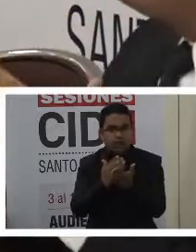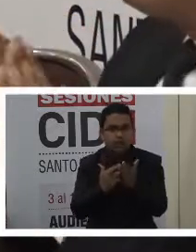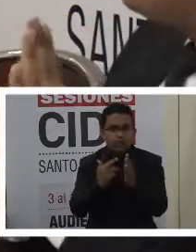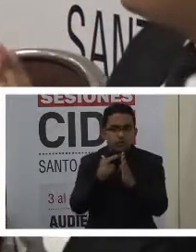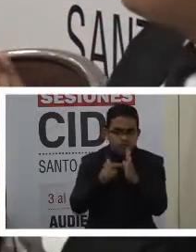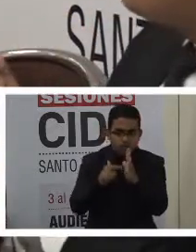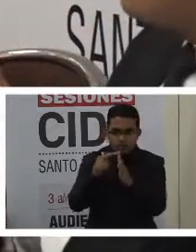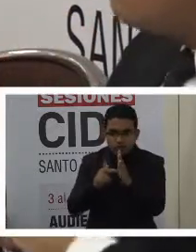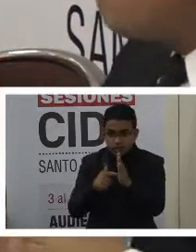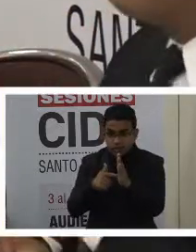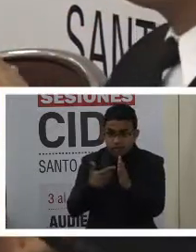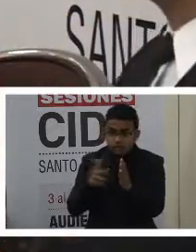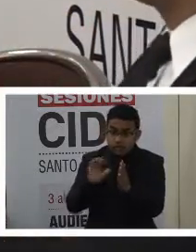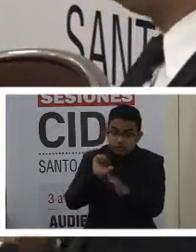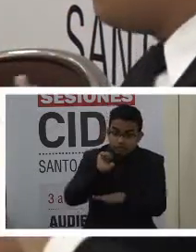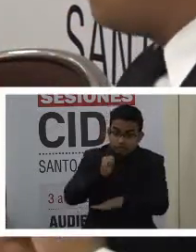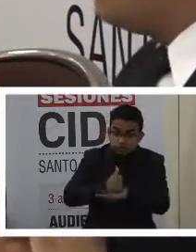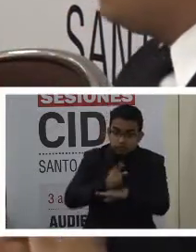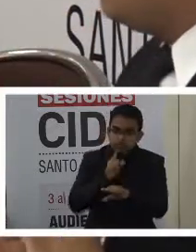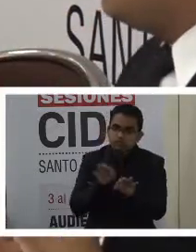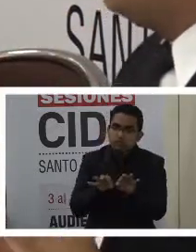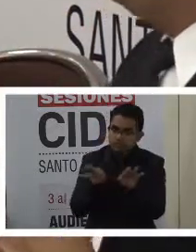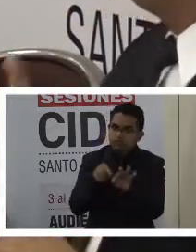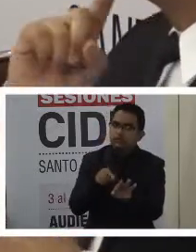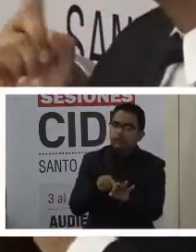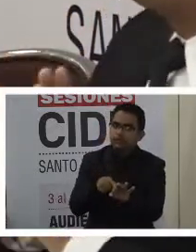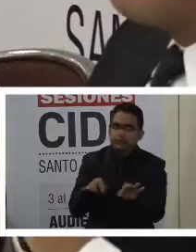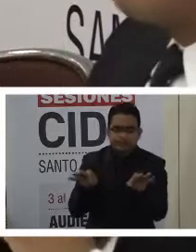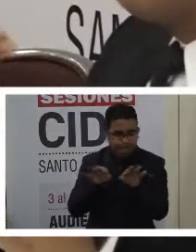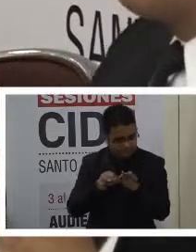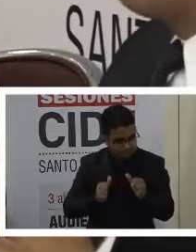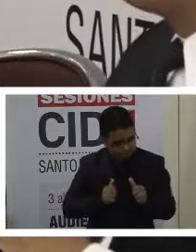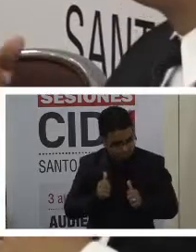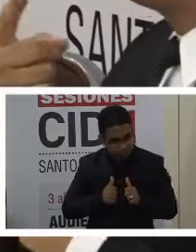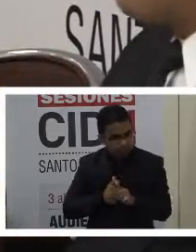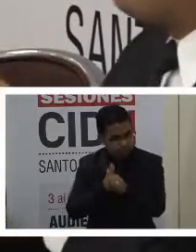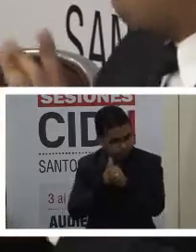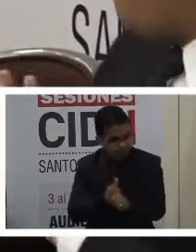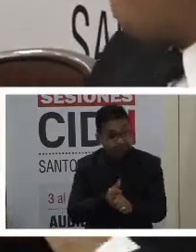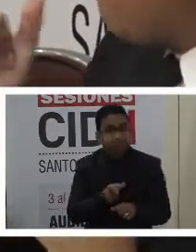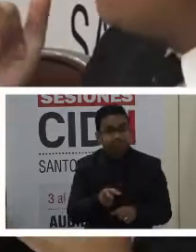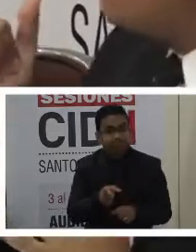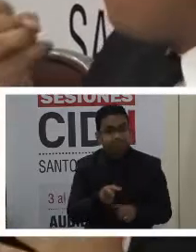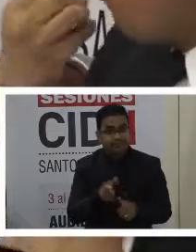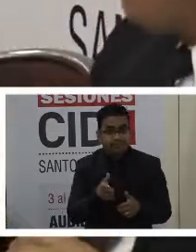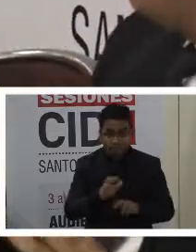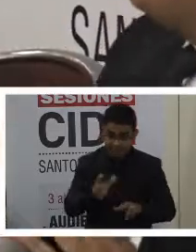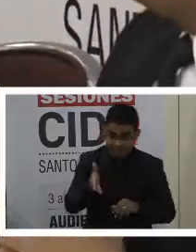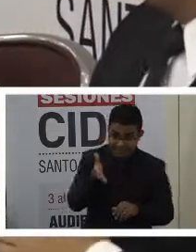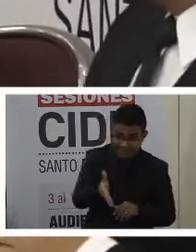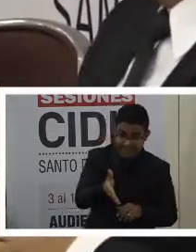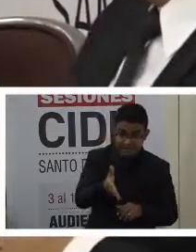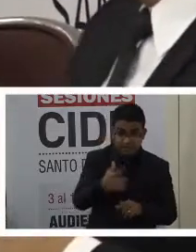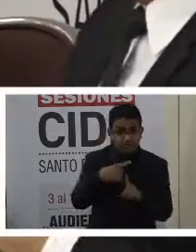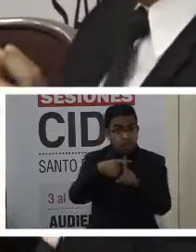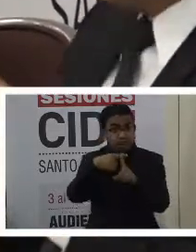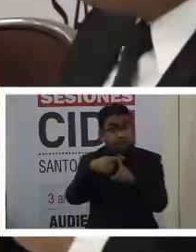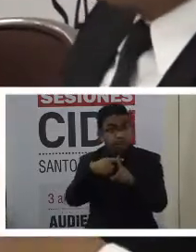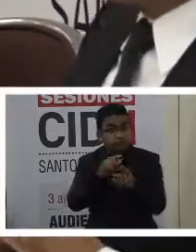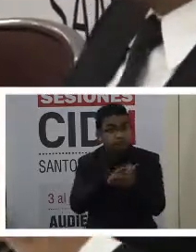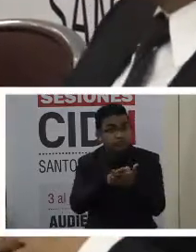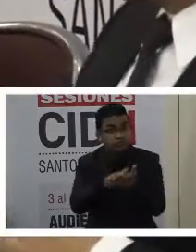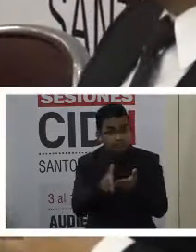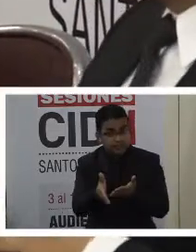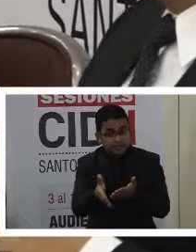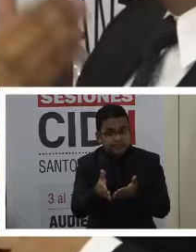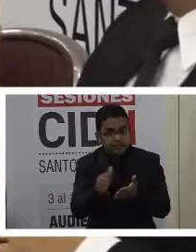ya es un paso importante, más allá de las aplicaciones y el cumplimiento, pero por lo menos empieza a visibilizar el tema y empieza a haber un